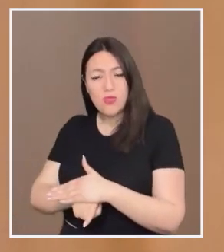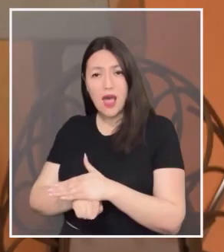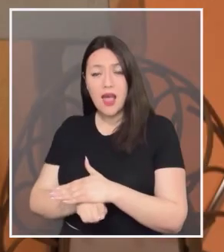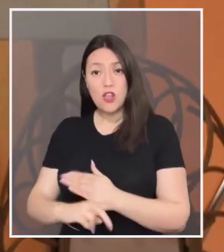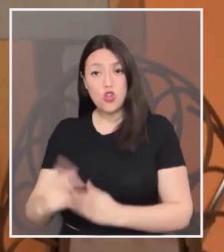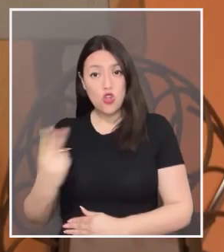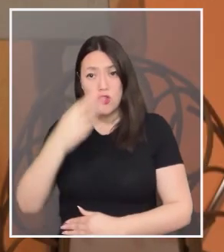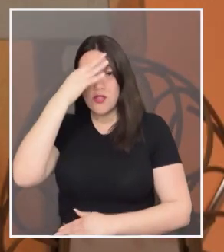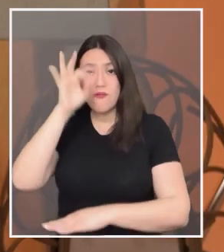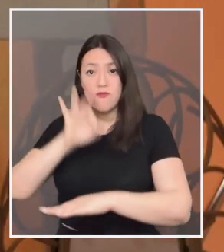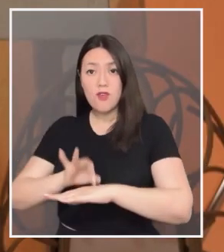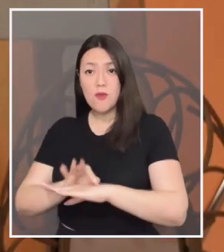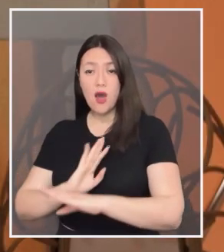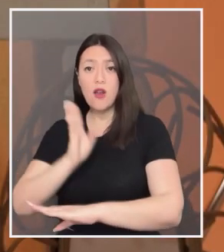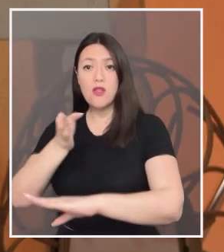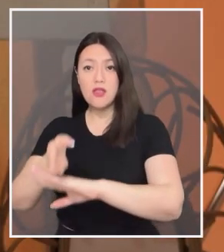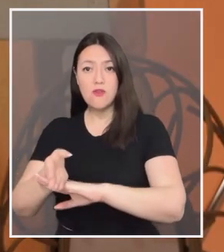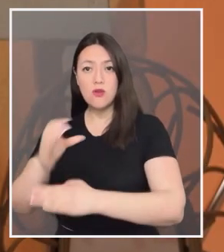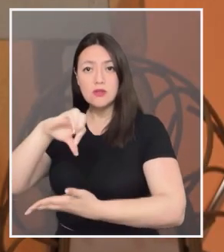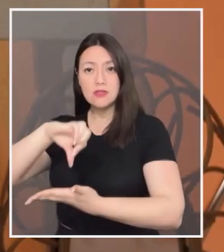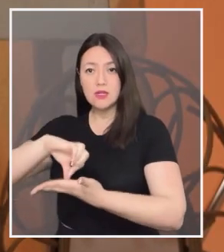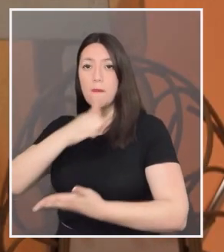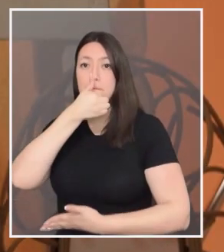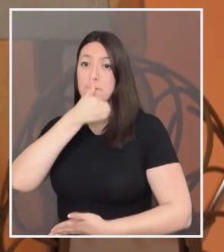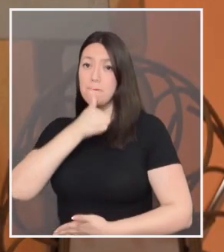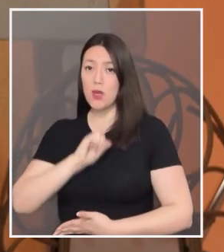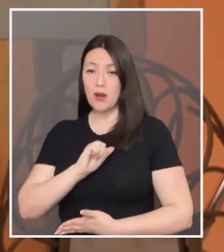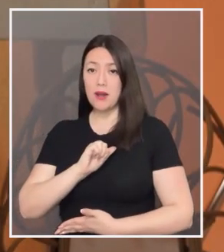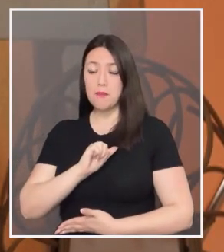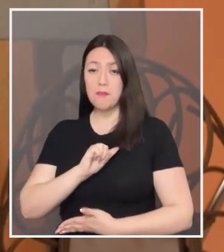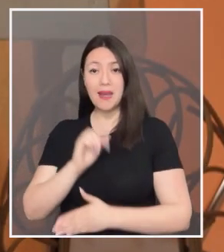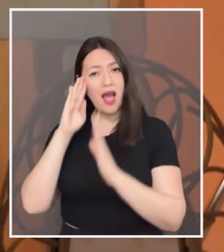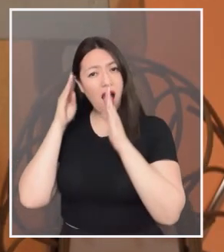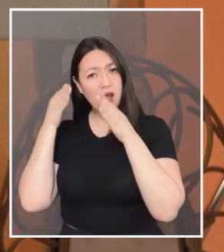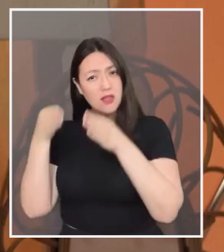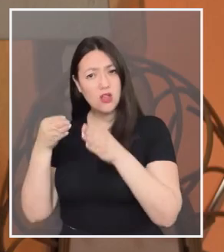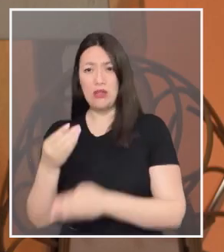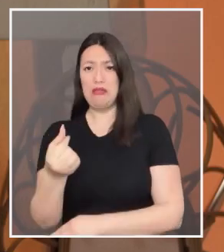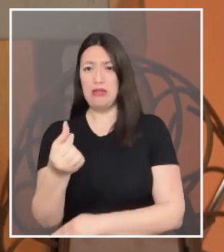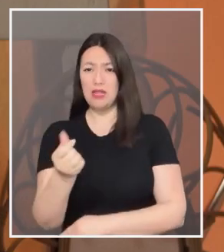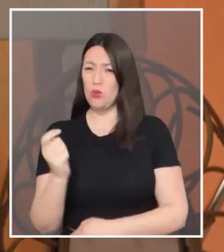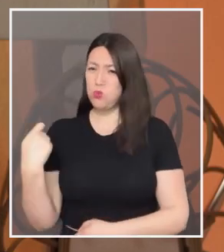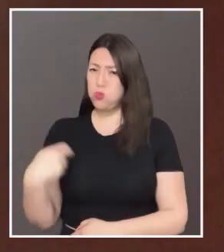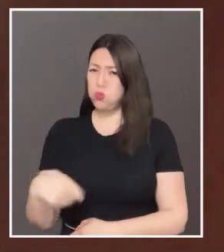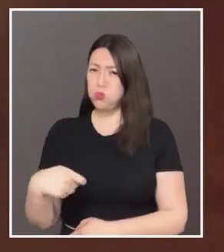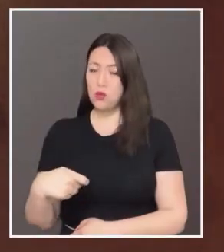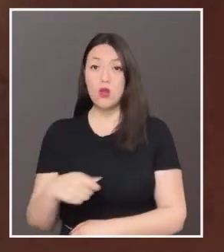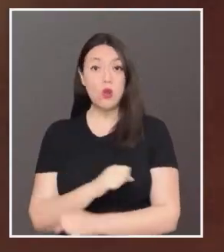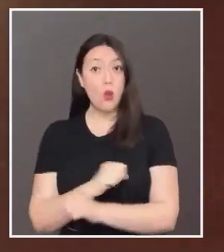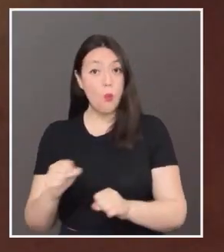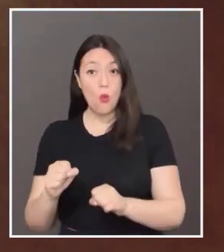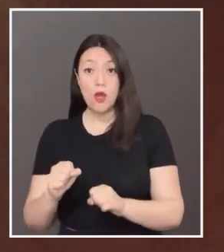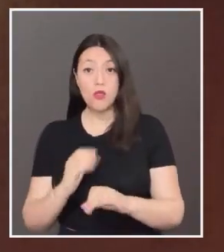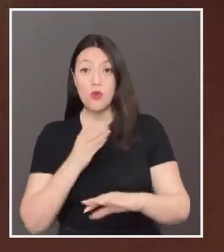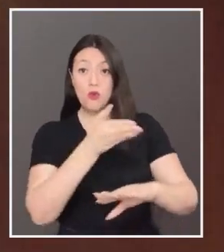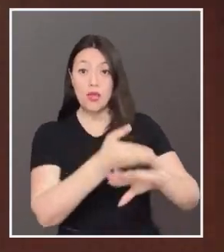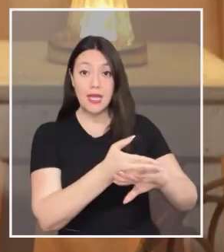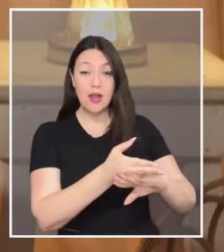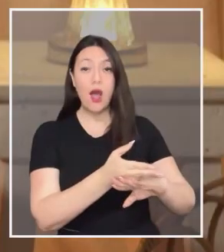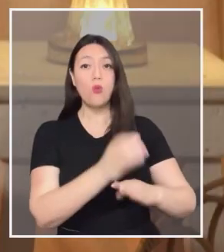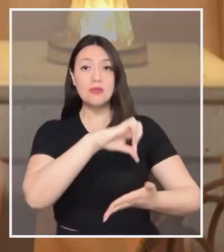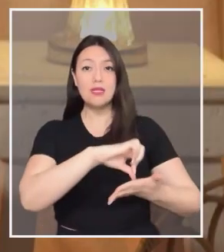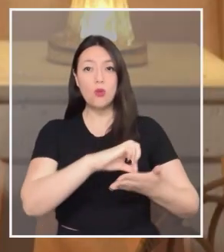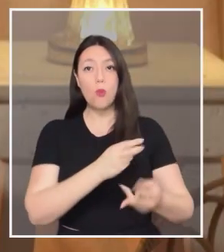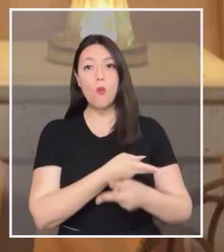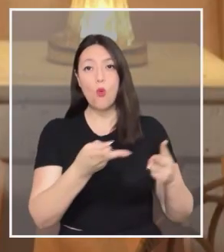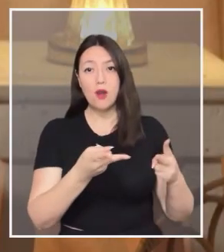enferman. No me queda la otra opción más que llevarlos a un centro particular para su atención, el cual genera gastos. No los puedo llevar a un CEFAM